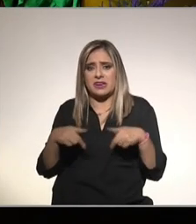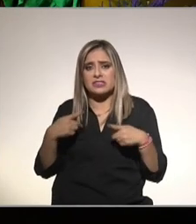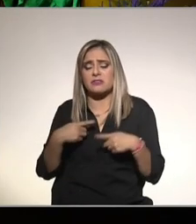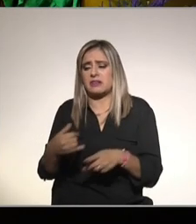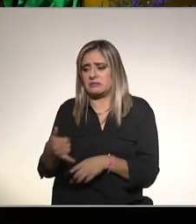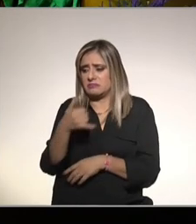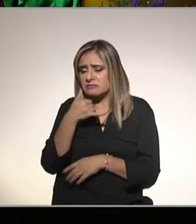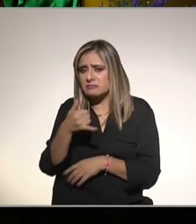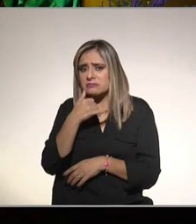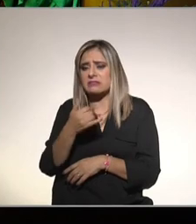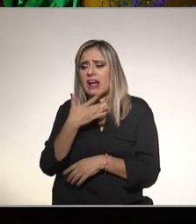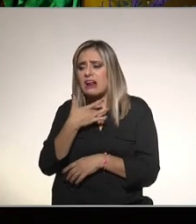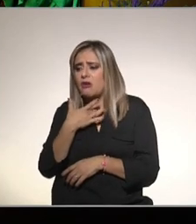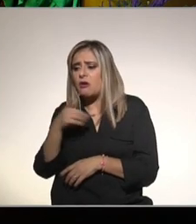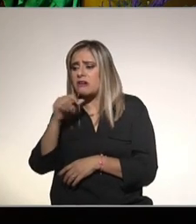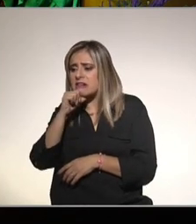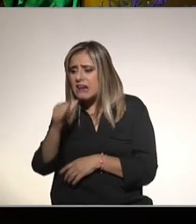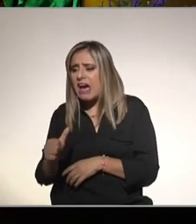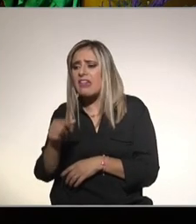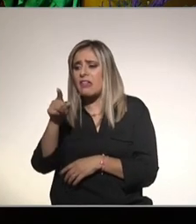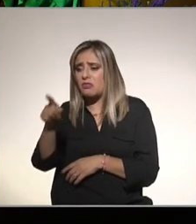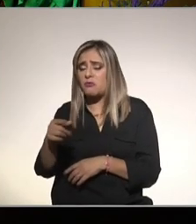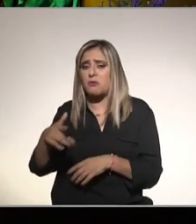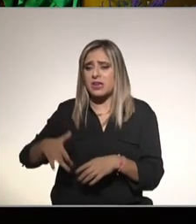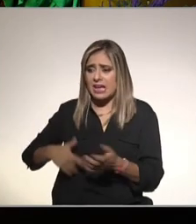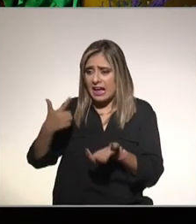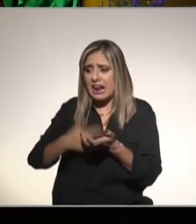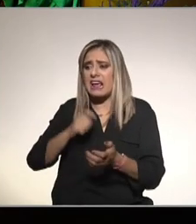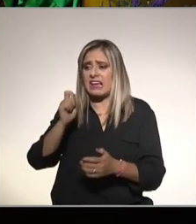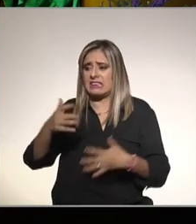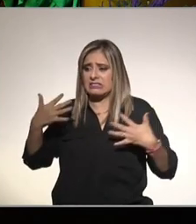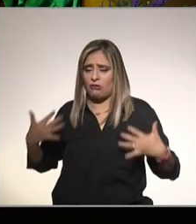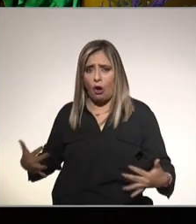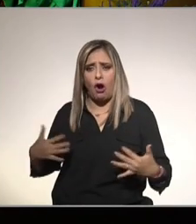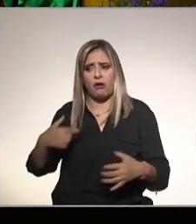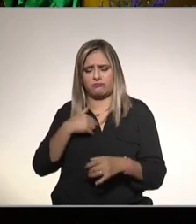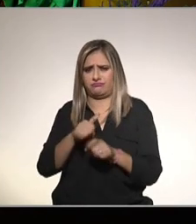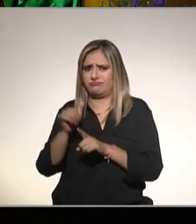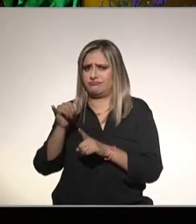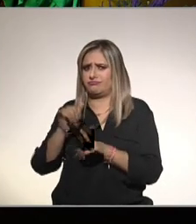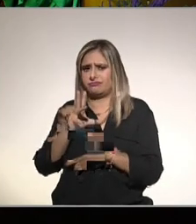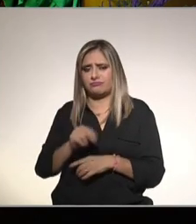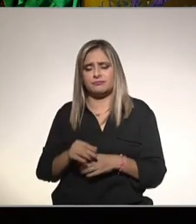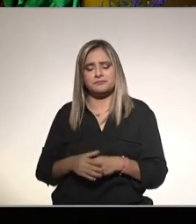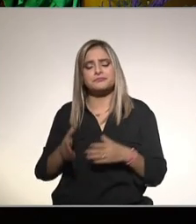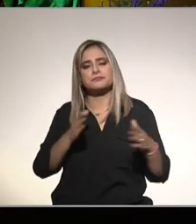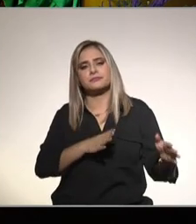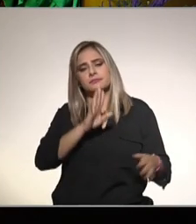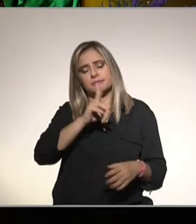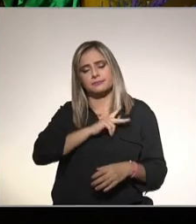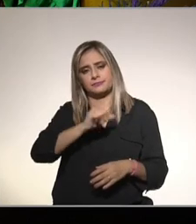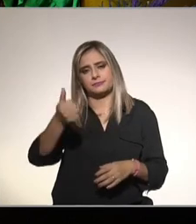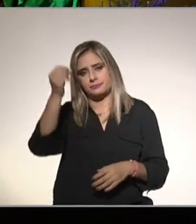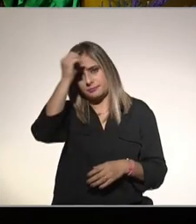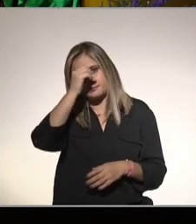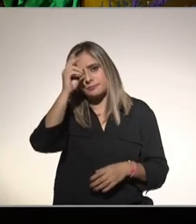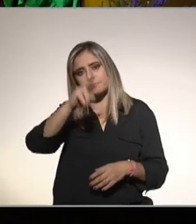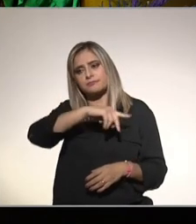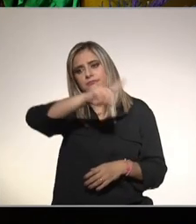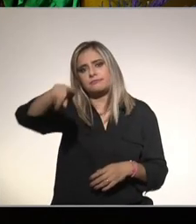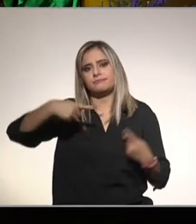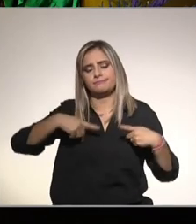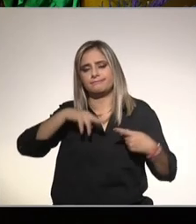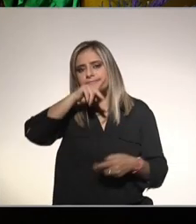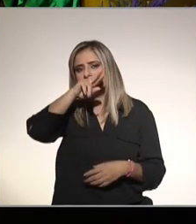alcohol pero bueno realmente no es eso yo lo tomaría desde otro punto de vista nos preocupan mucho